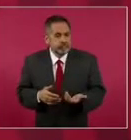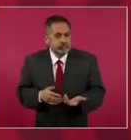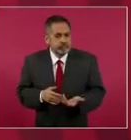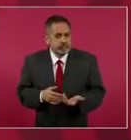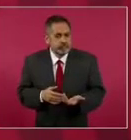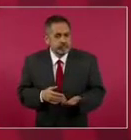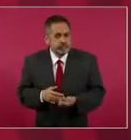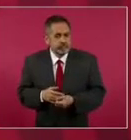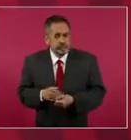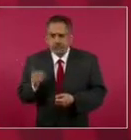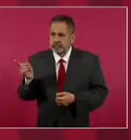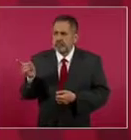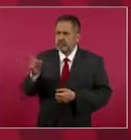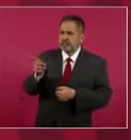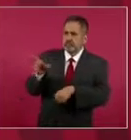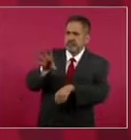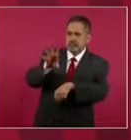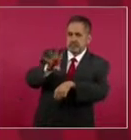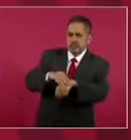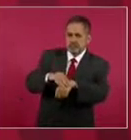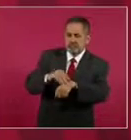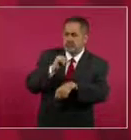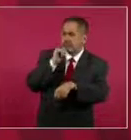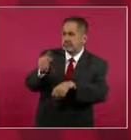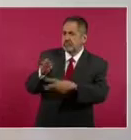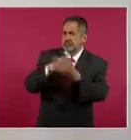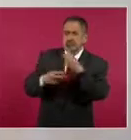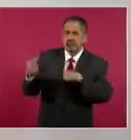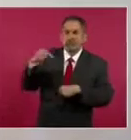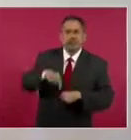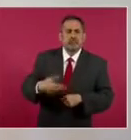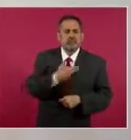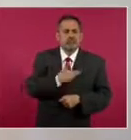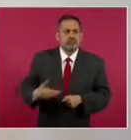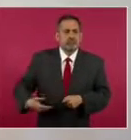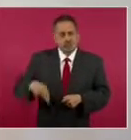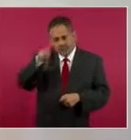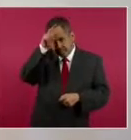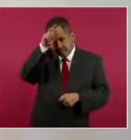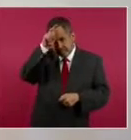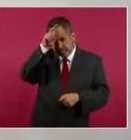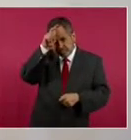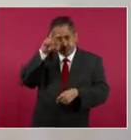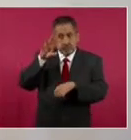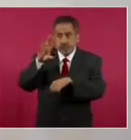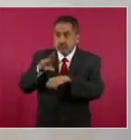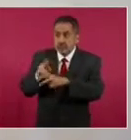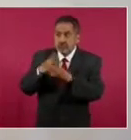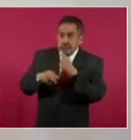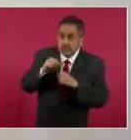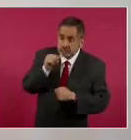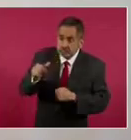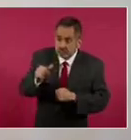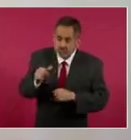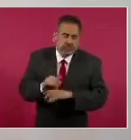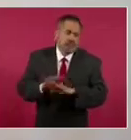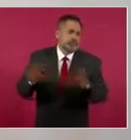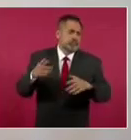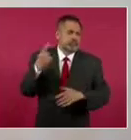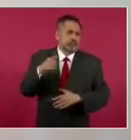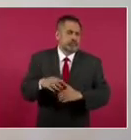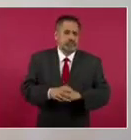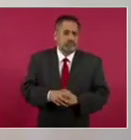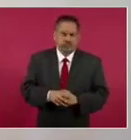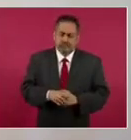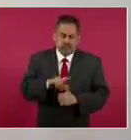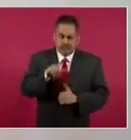de asistir al presidente del Perú. Y entonces vamos